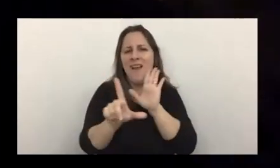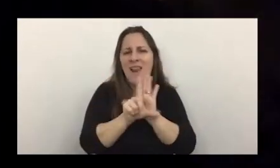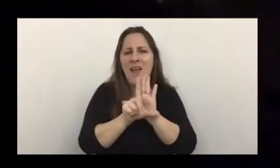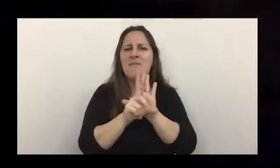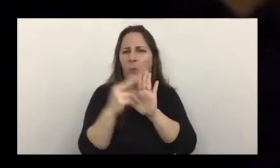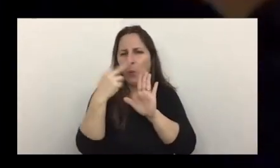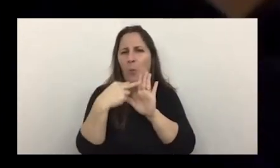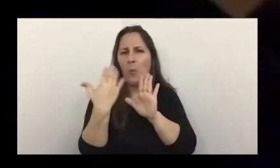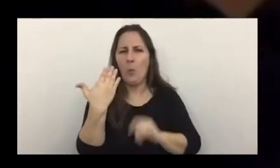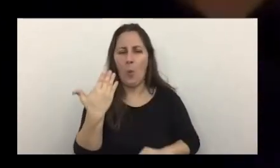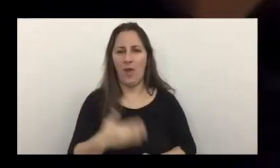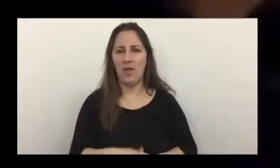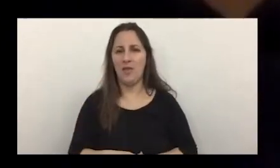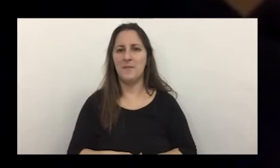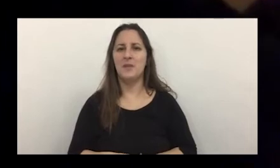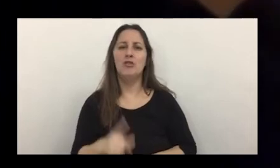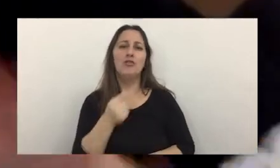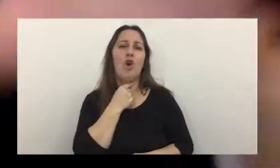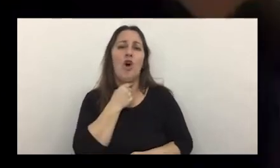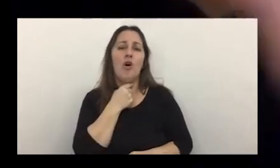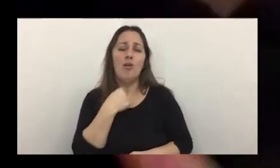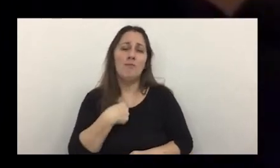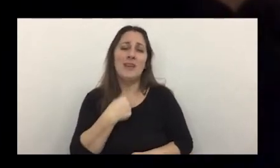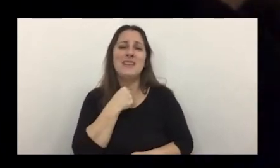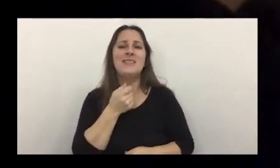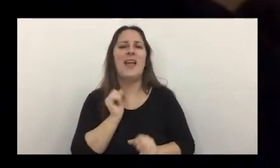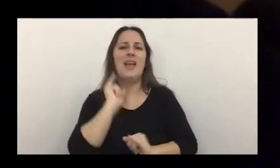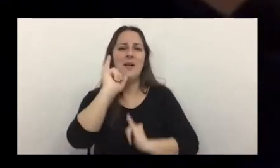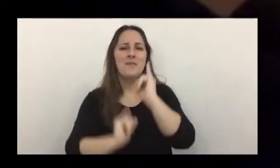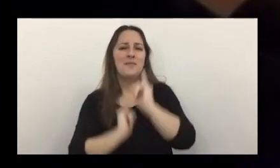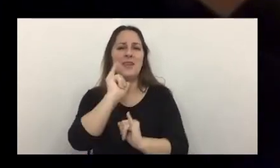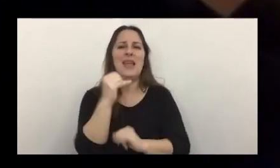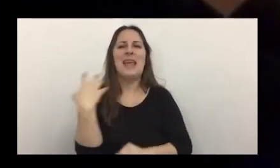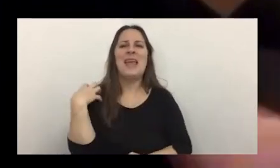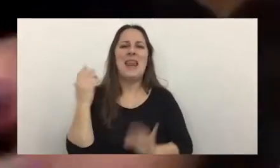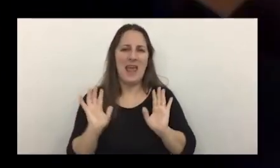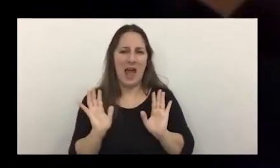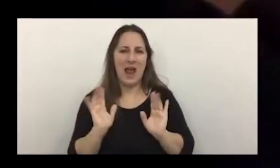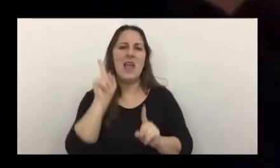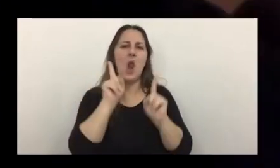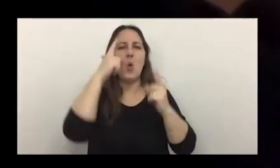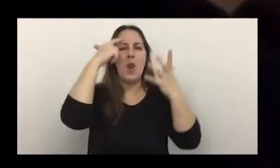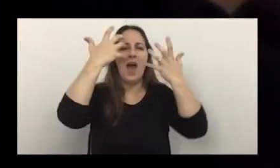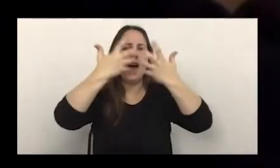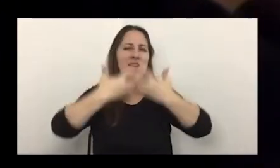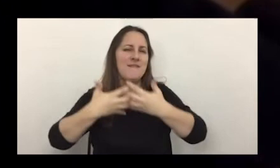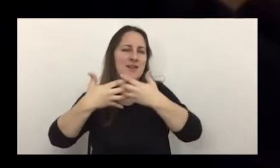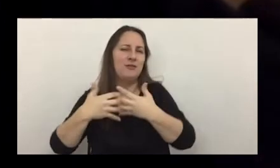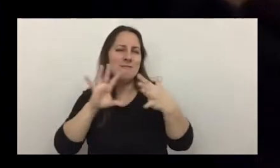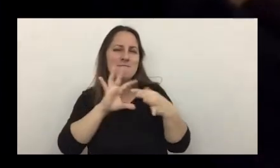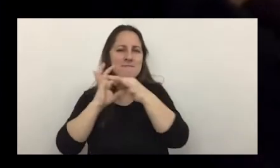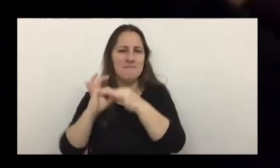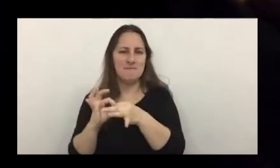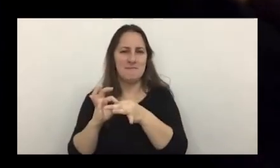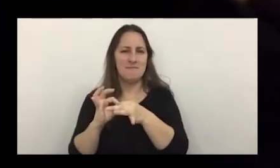nada y simplemente lo que intenté fue dar un pantallazo general y alguna reflexión vinculada a